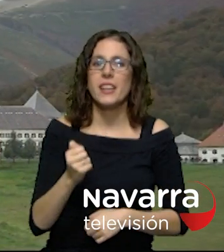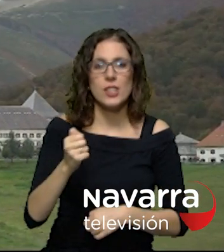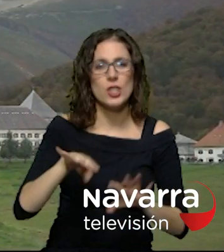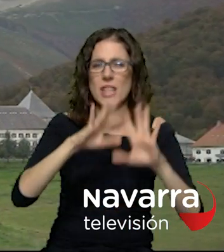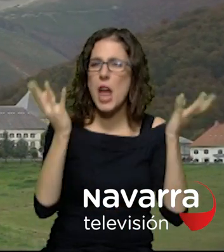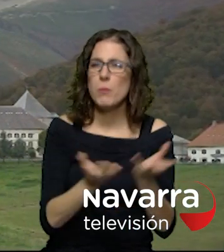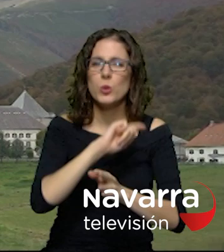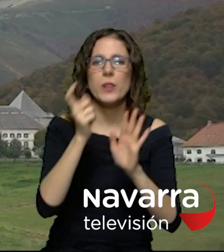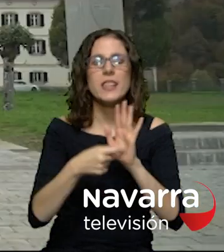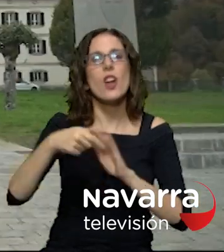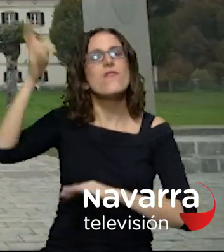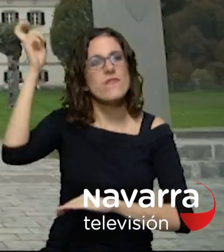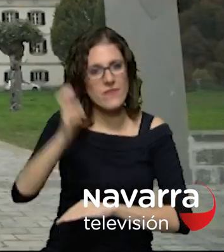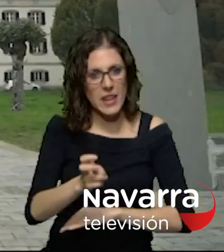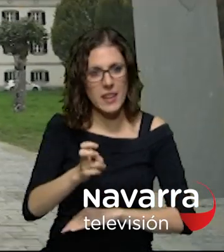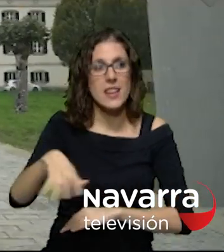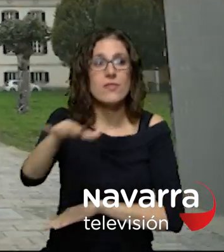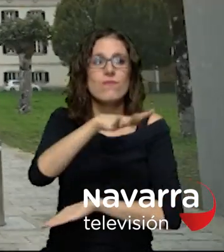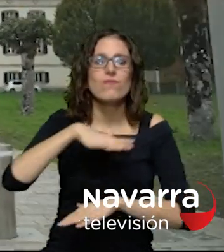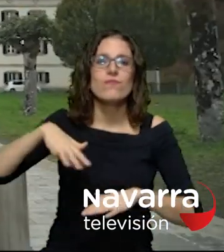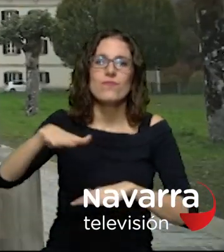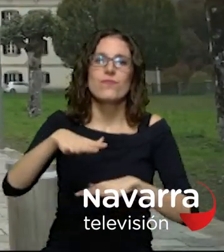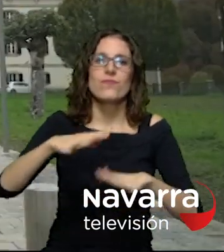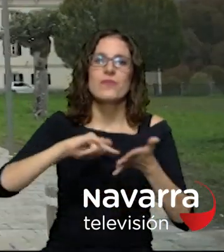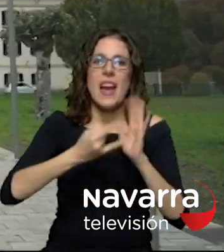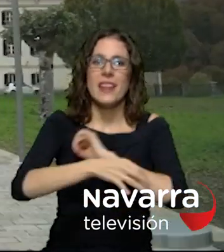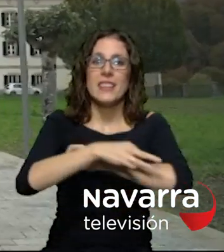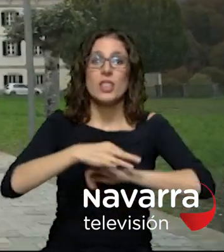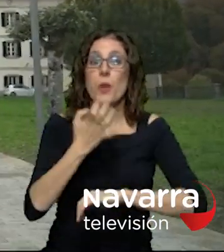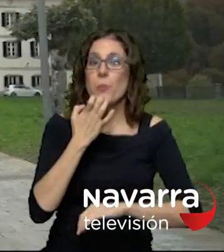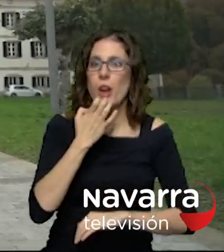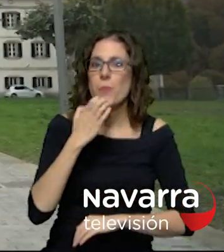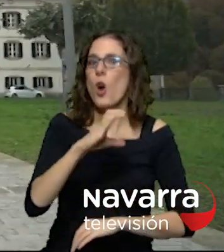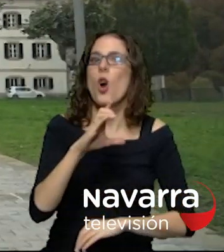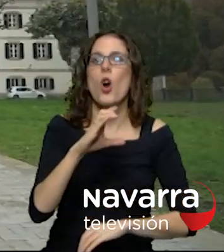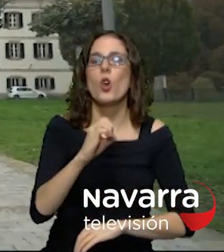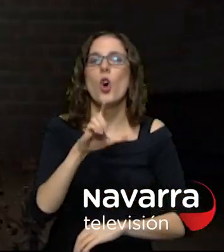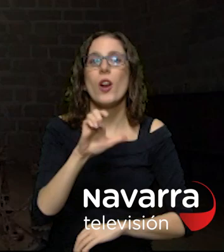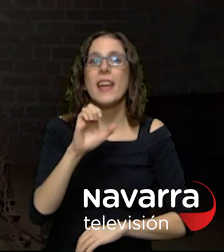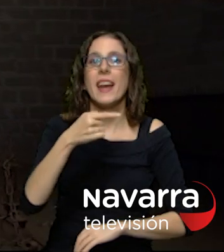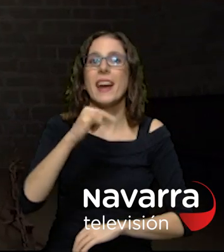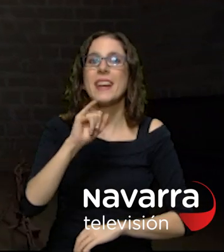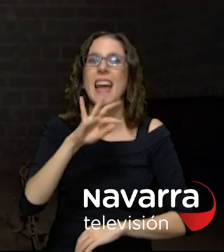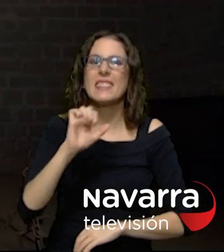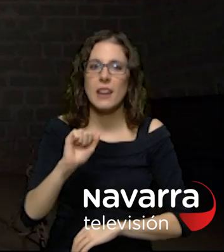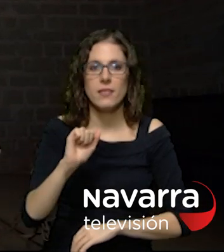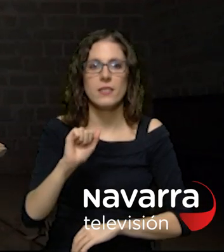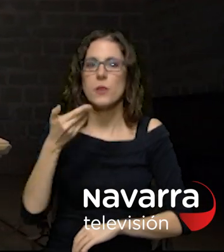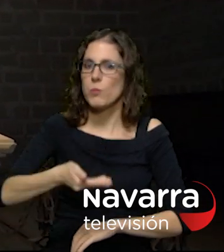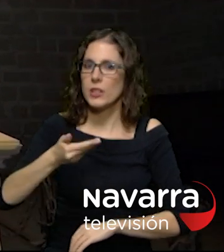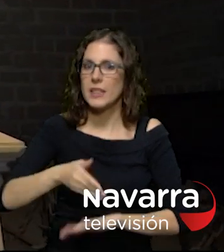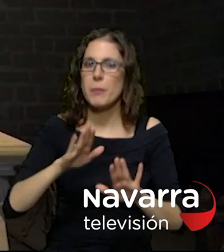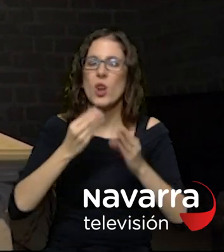destaca su gran conjunto arquitectónico de gran valor Como es la Colegiata de Santa María Pero es mucho más, es historia